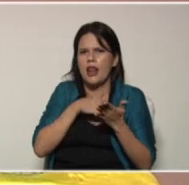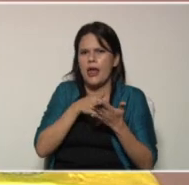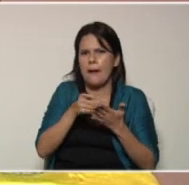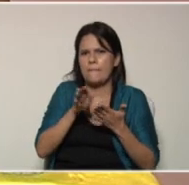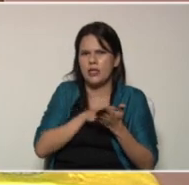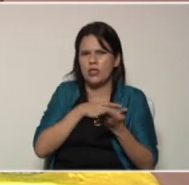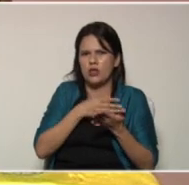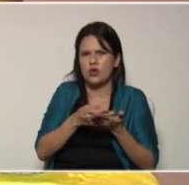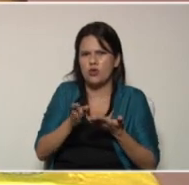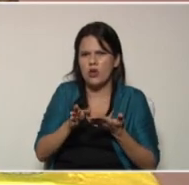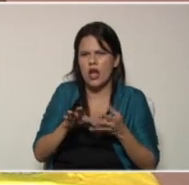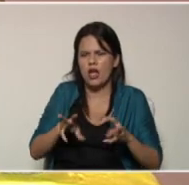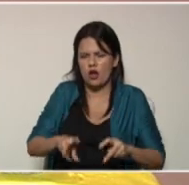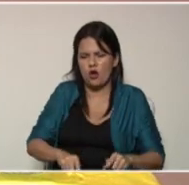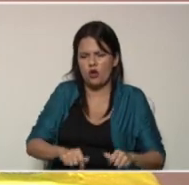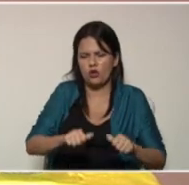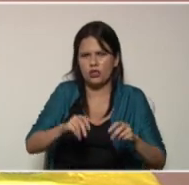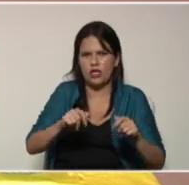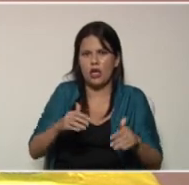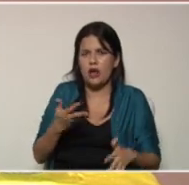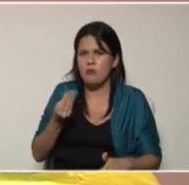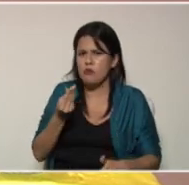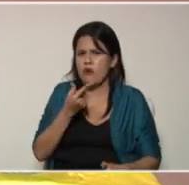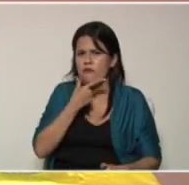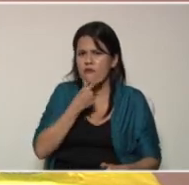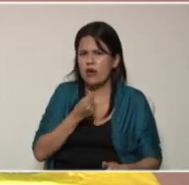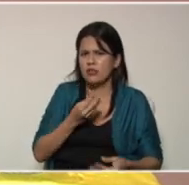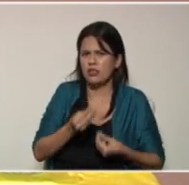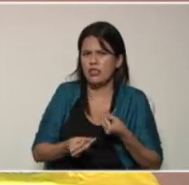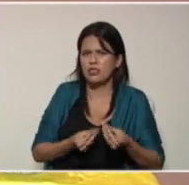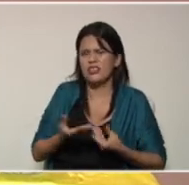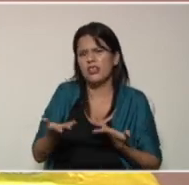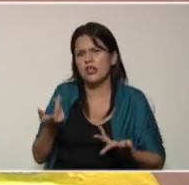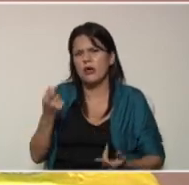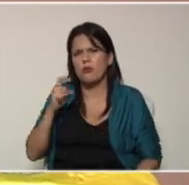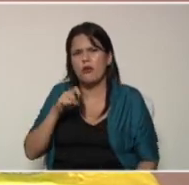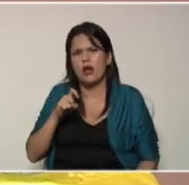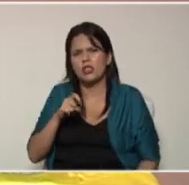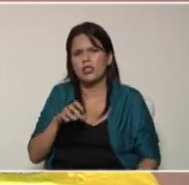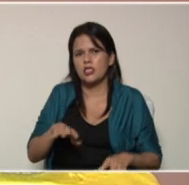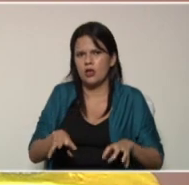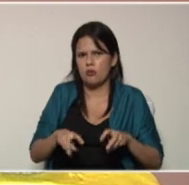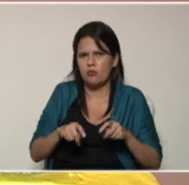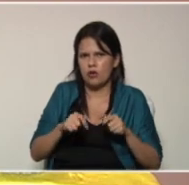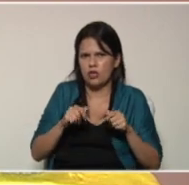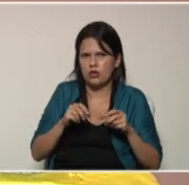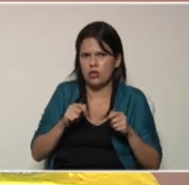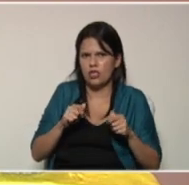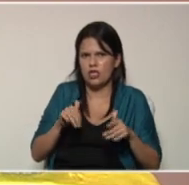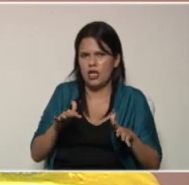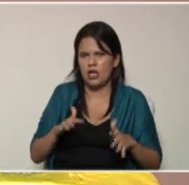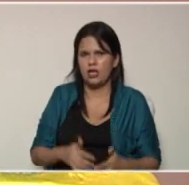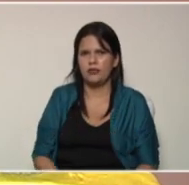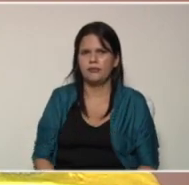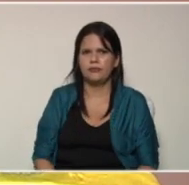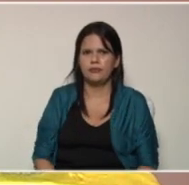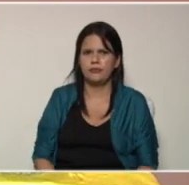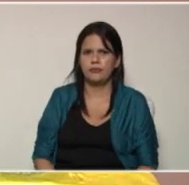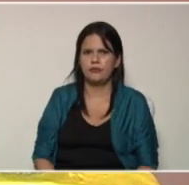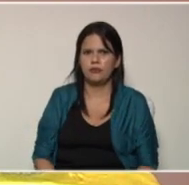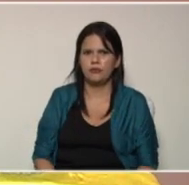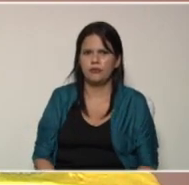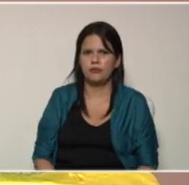con tierra muy fácil de elaborarla que vamos a necesitar un poquito de tierra seca previamente